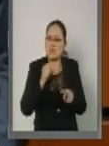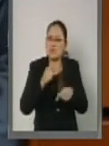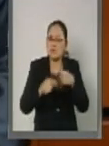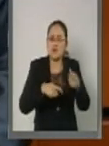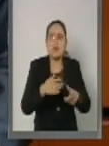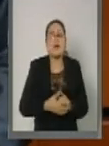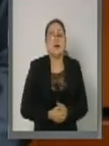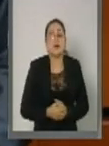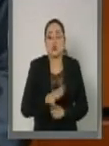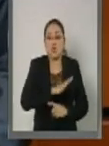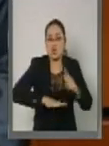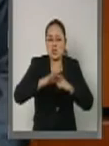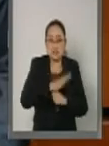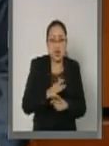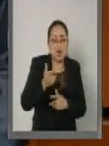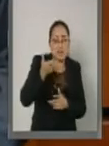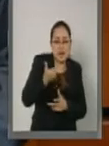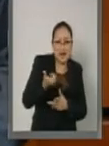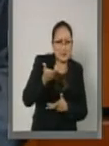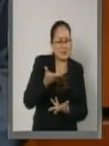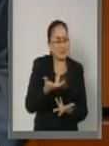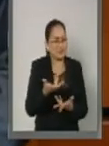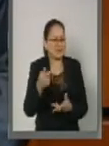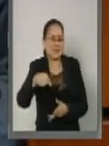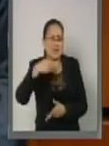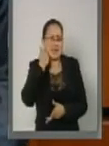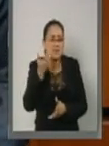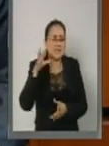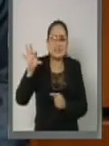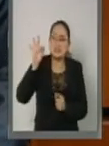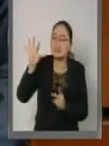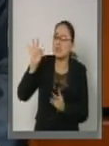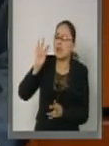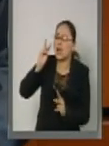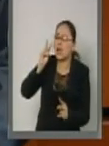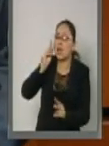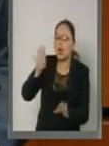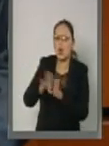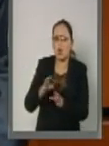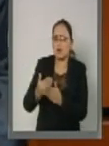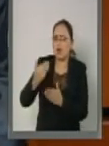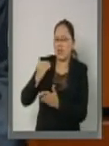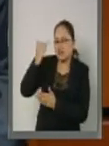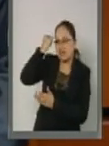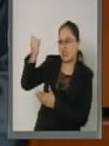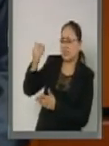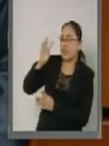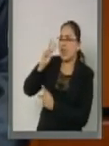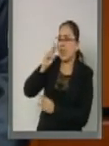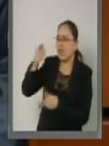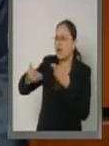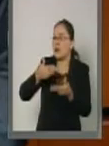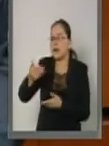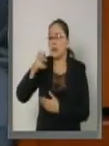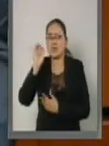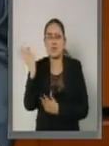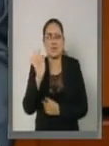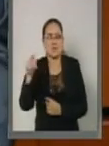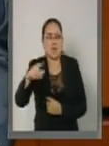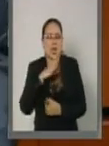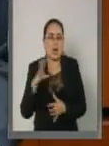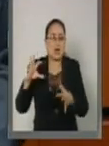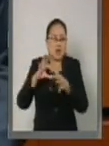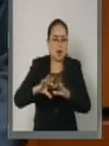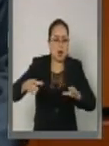y de sus condiciones, así como una tendencia a seleccionar de manera prejuiciada a los potenciales empleados o empleadas,